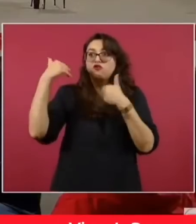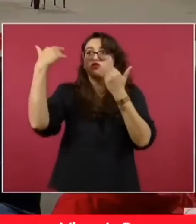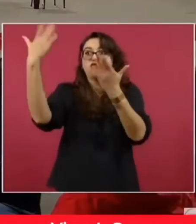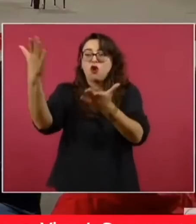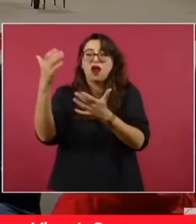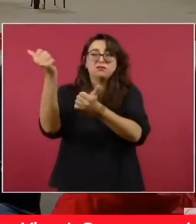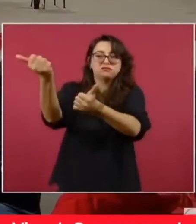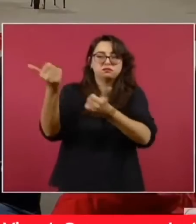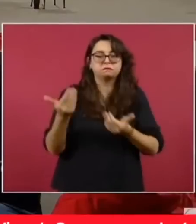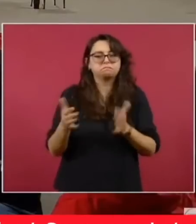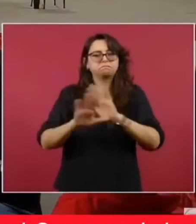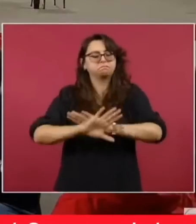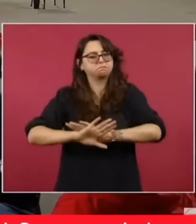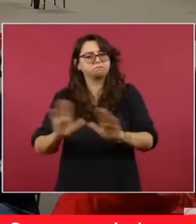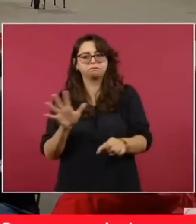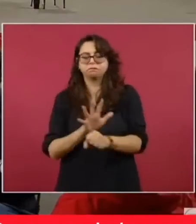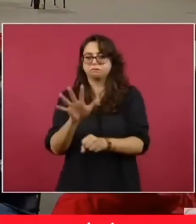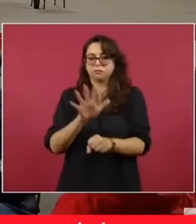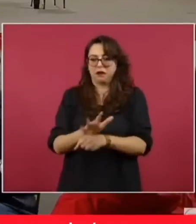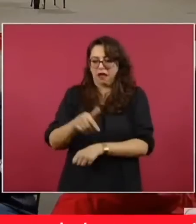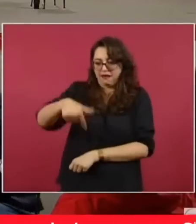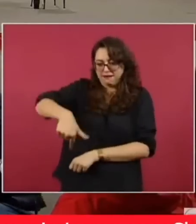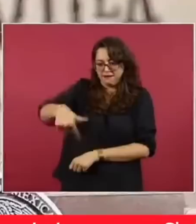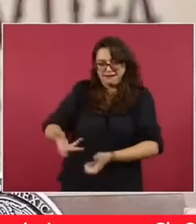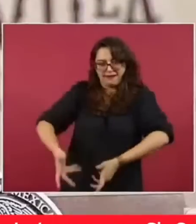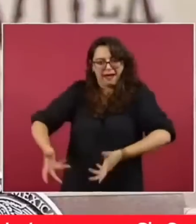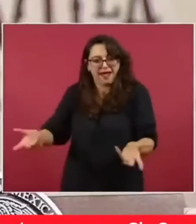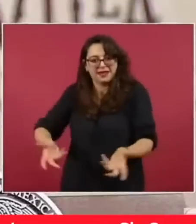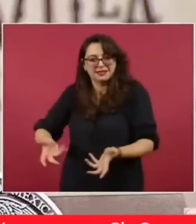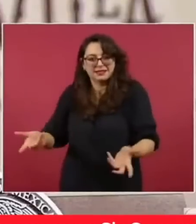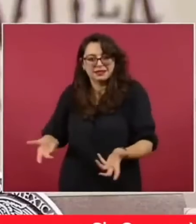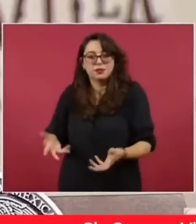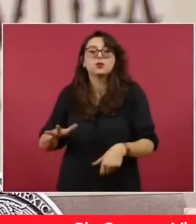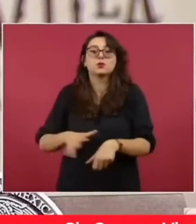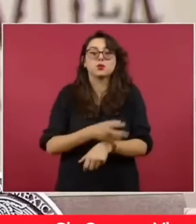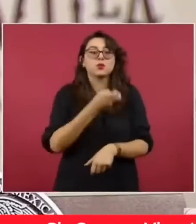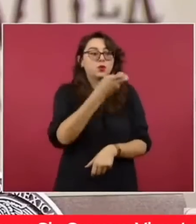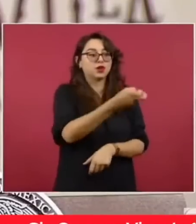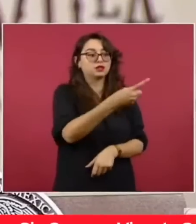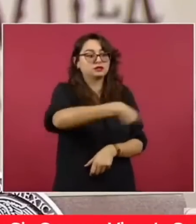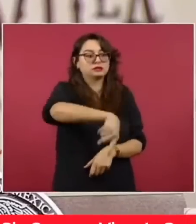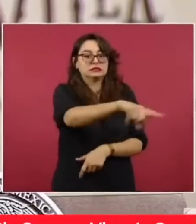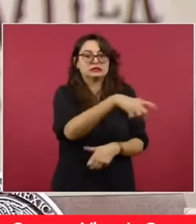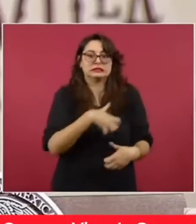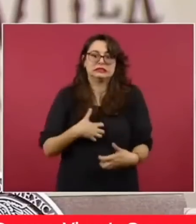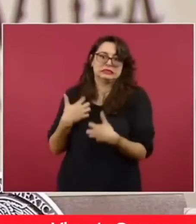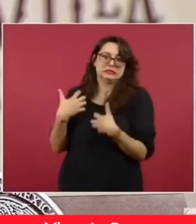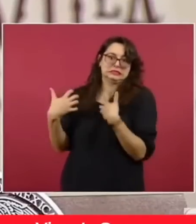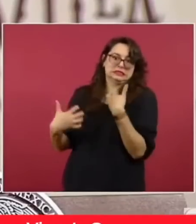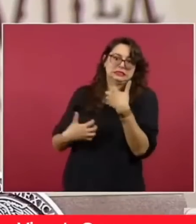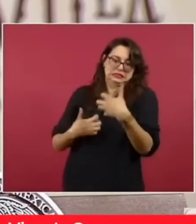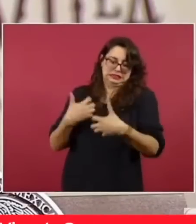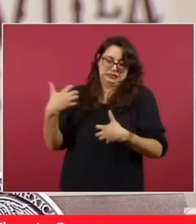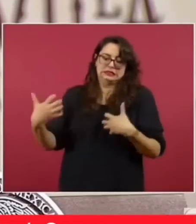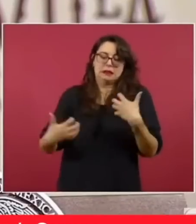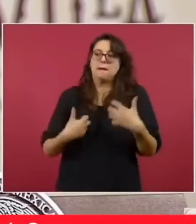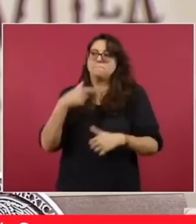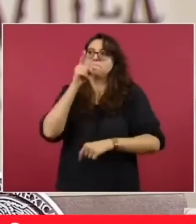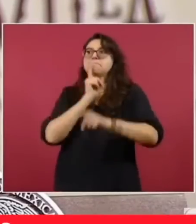cualquier cosa. Y bueno, MX se la pasó mintiendo esta semana, esta